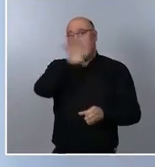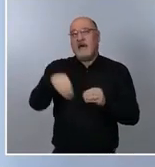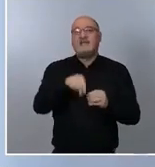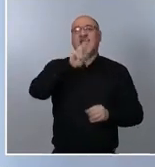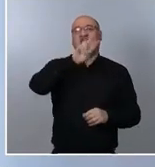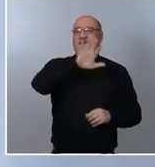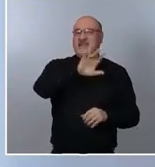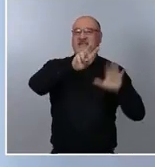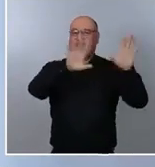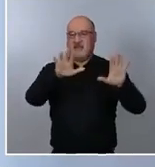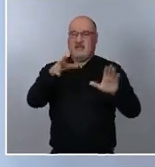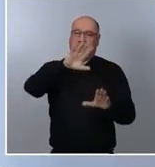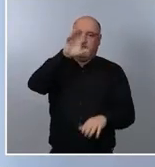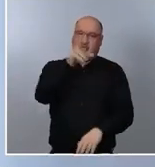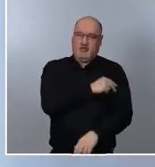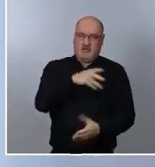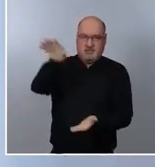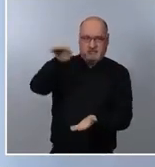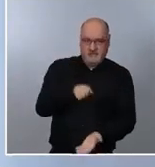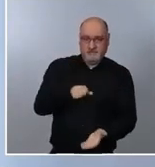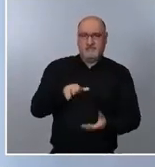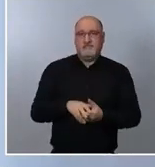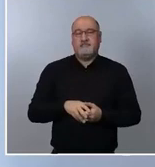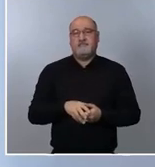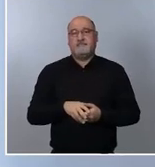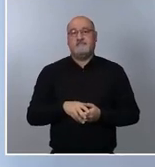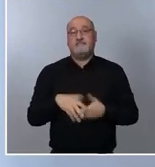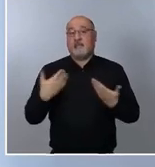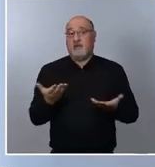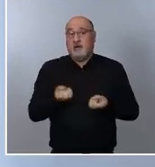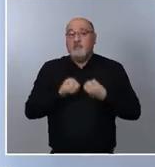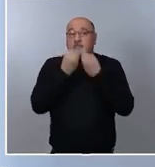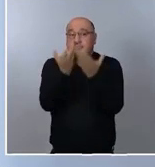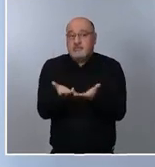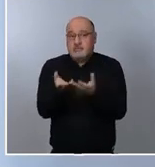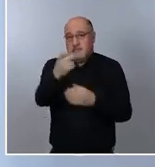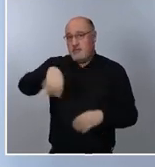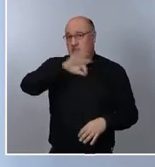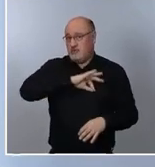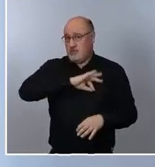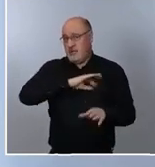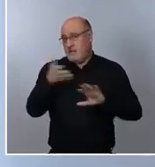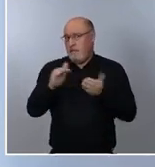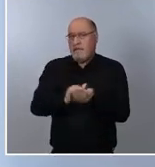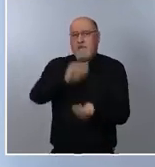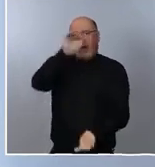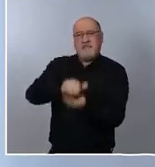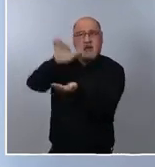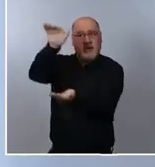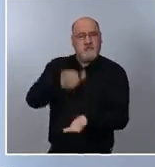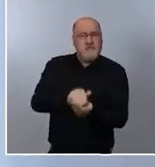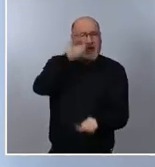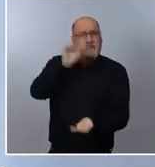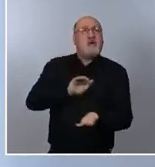quiero, en este caso, significar en esta comparecencia con ustedes que vamos aumentando, vamos incrementando el número